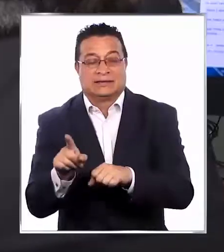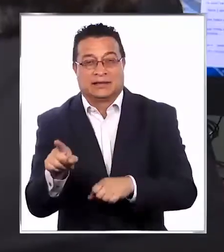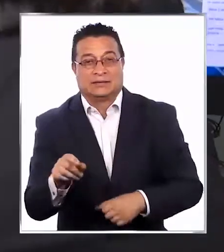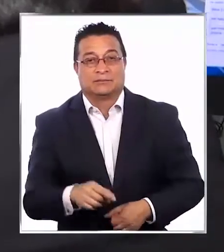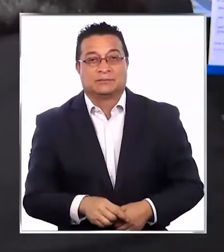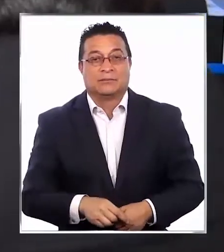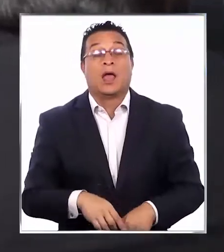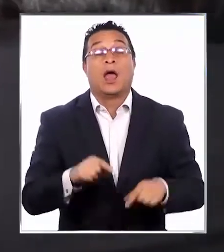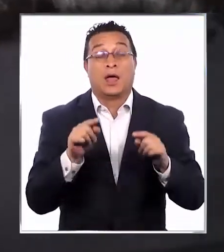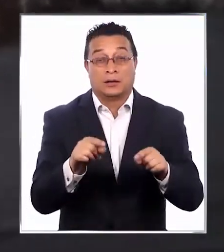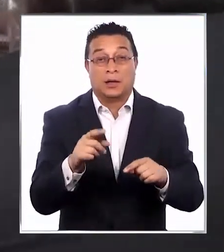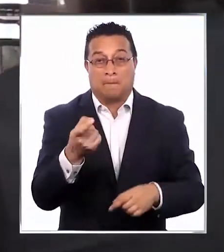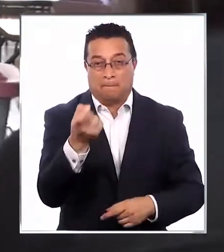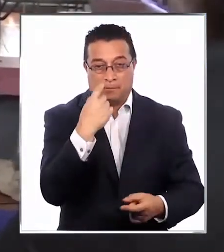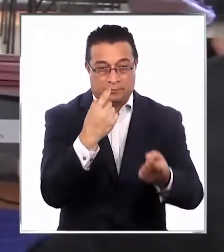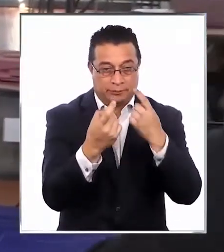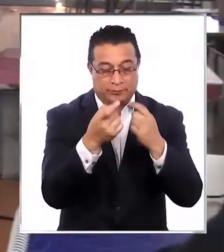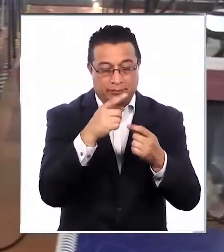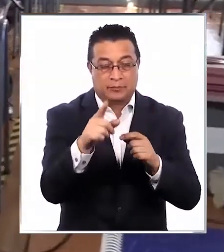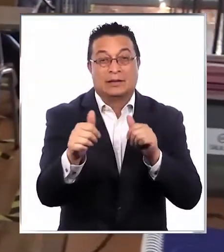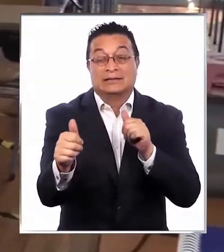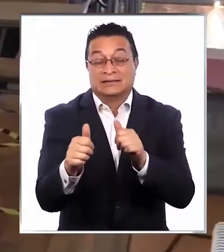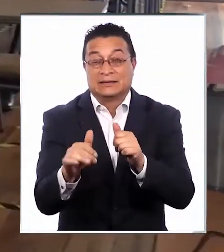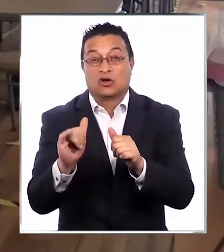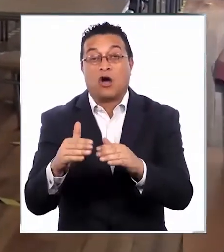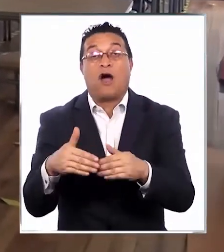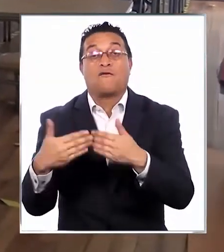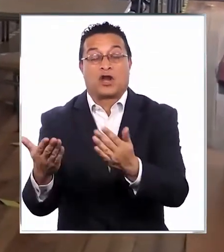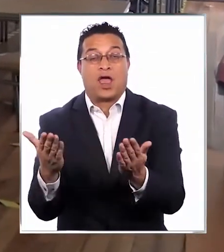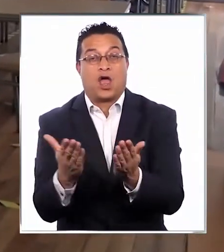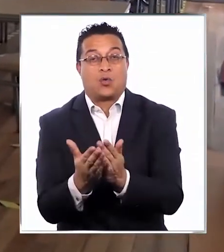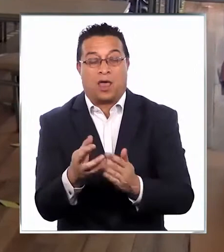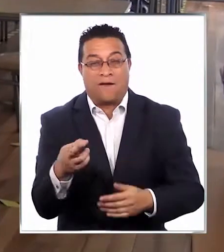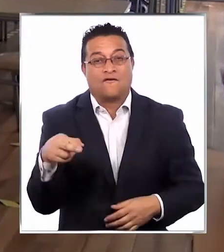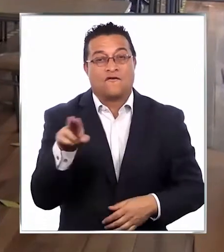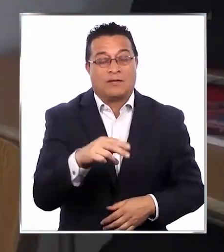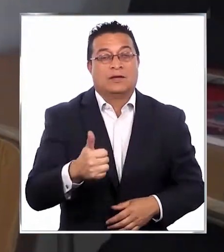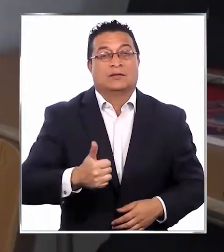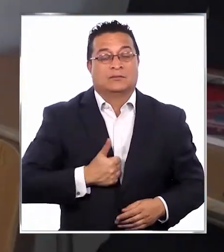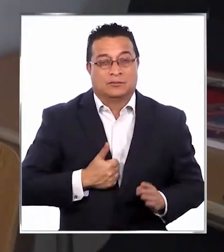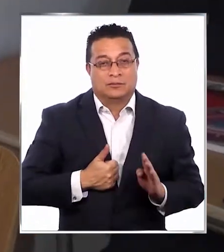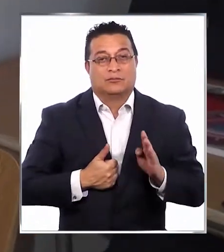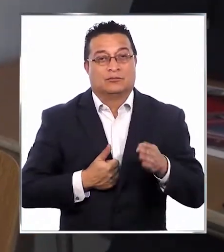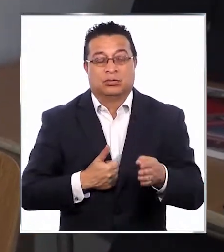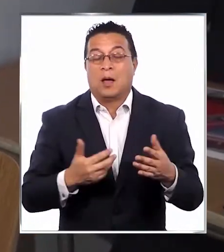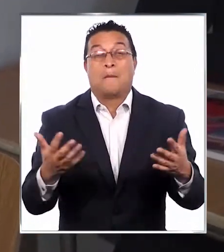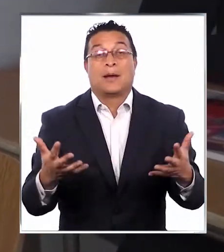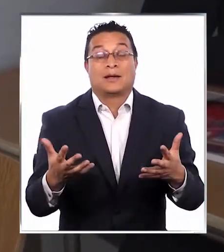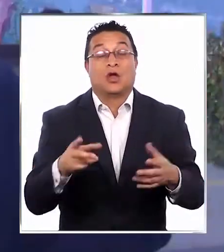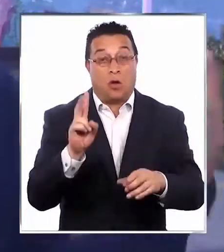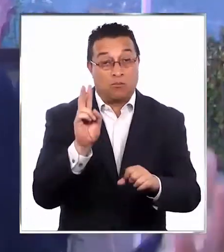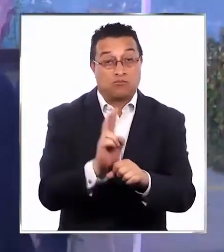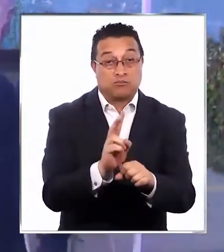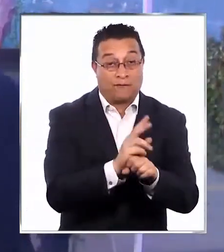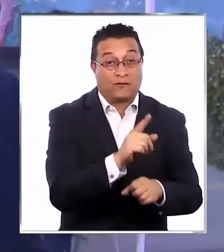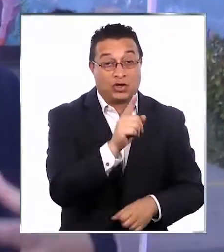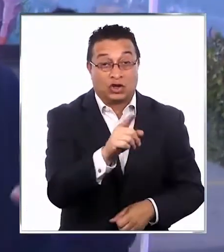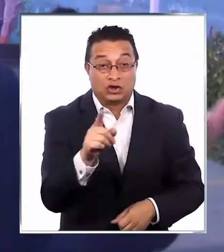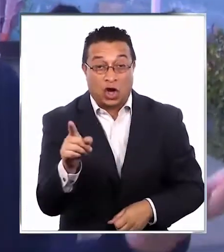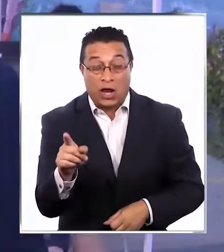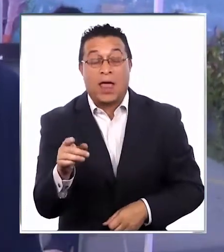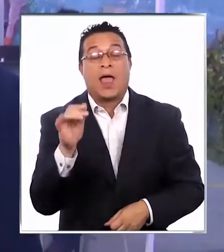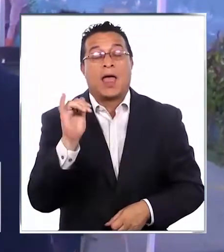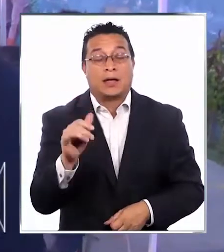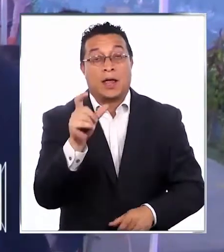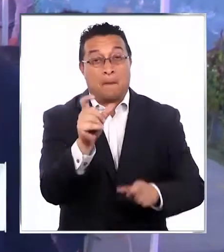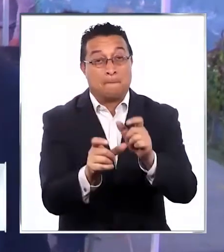educación. La idea es comenzar a hacer PCR en la cercanía o fuera de los colegios que están volviendo de manera presencial para que tanto los profesores,